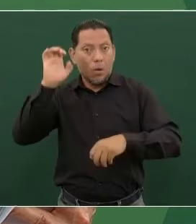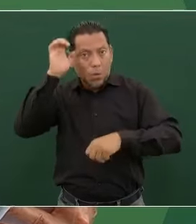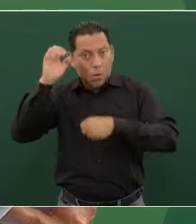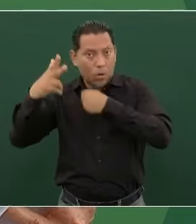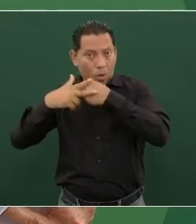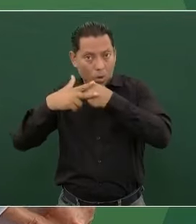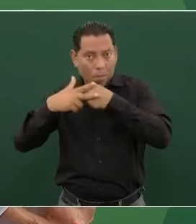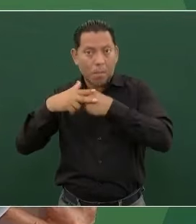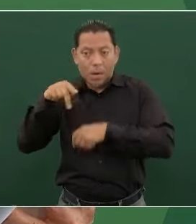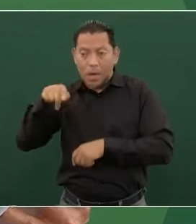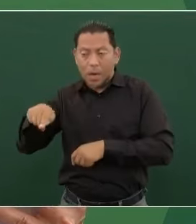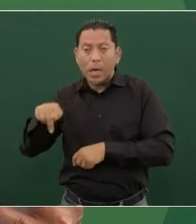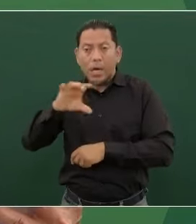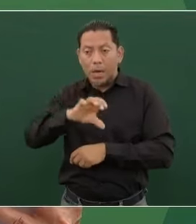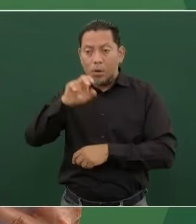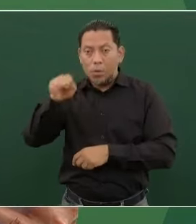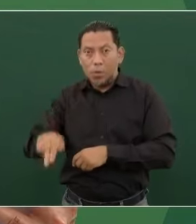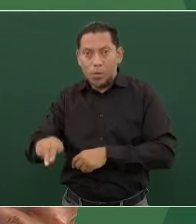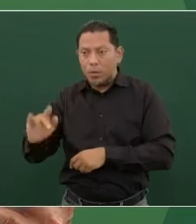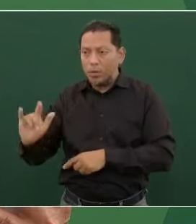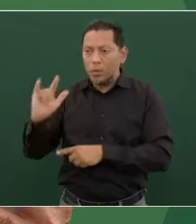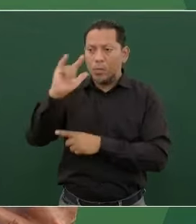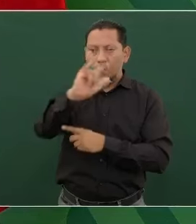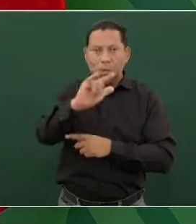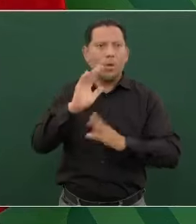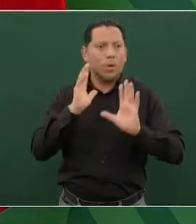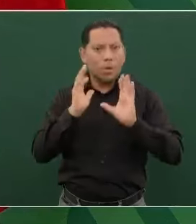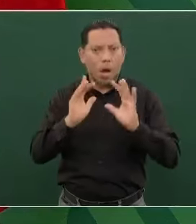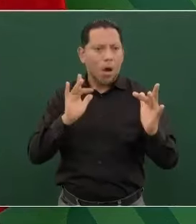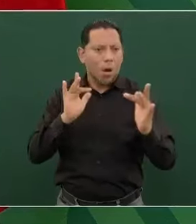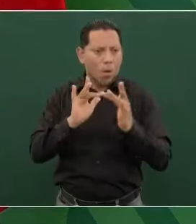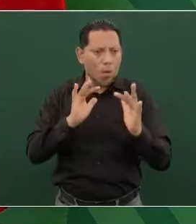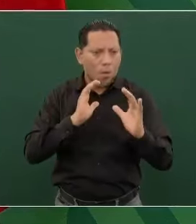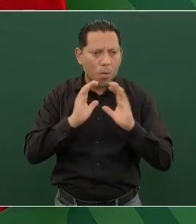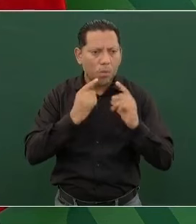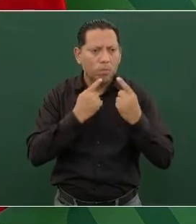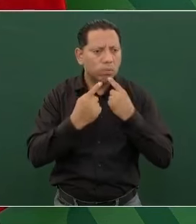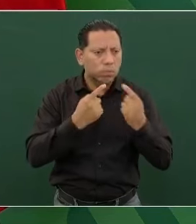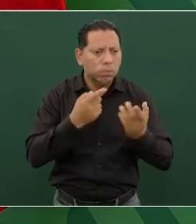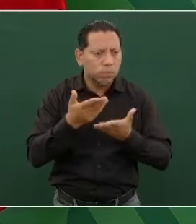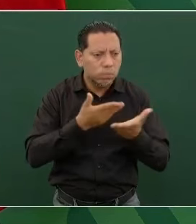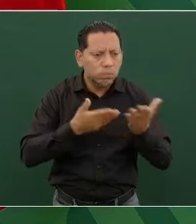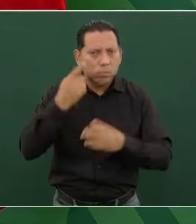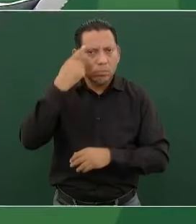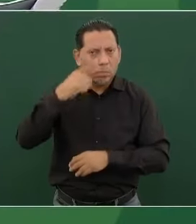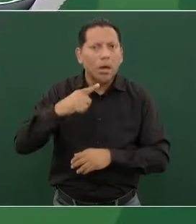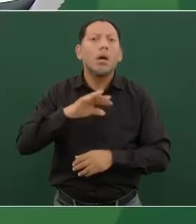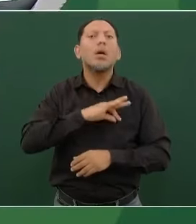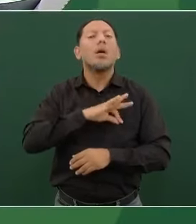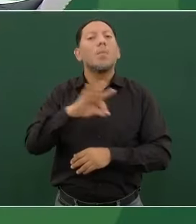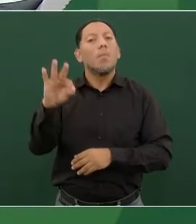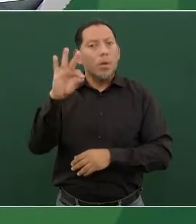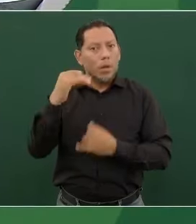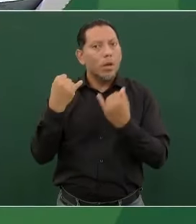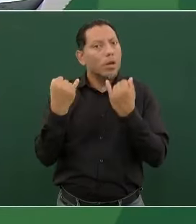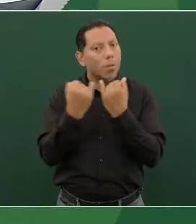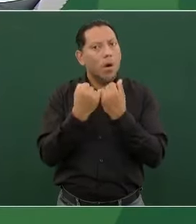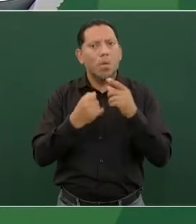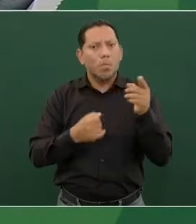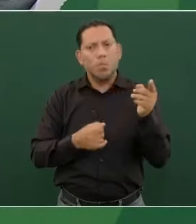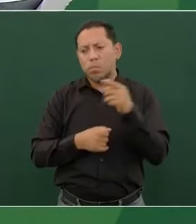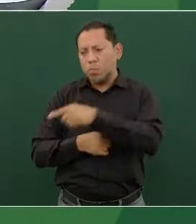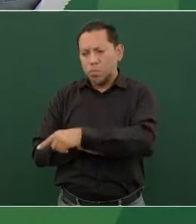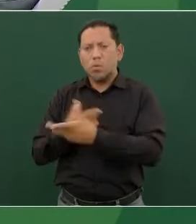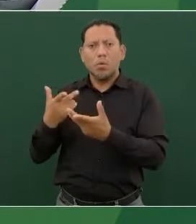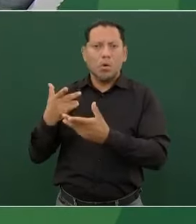vía aeropuerto de Cancún, con quienes actualmente ya nos encontramos en pláticas para que hagan sus exportaciones desde nuestro aeropuerto,